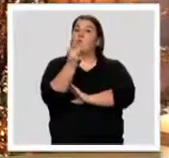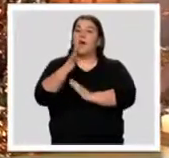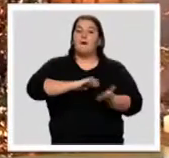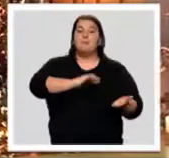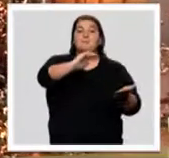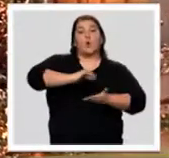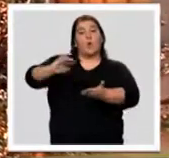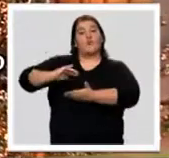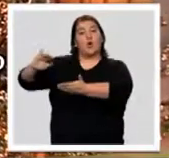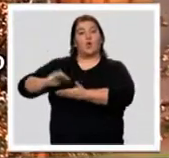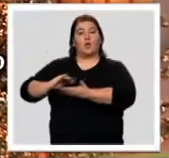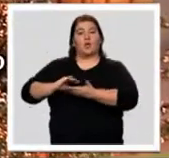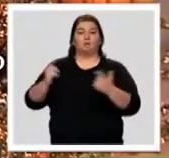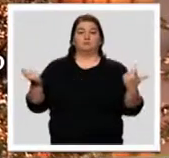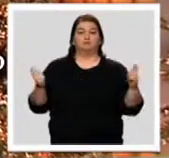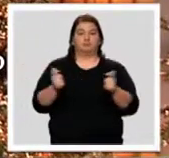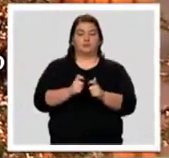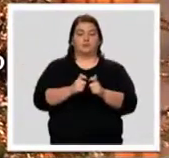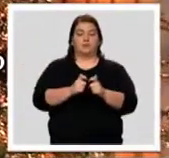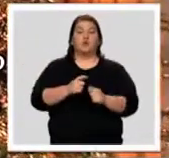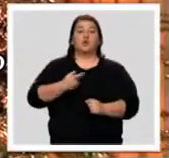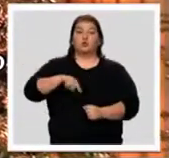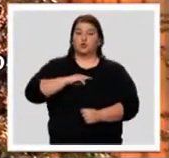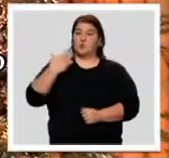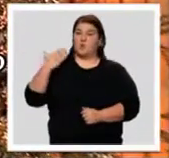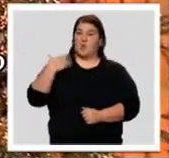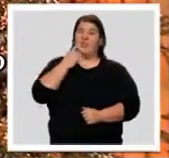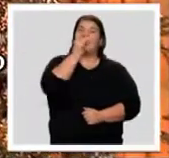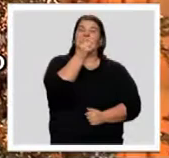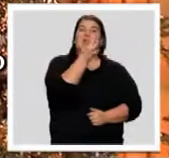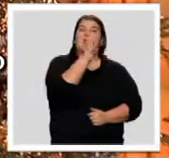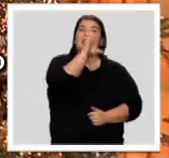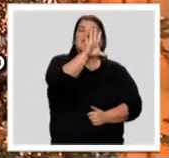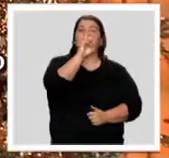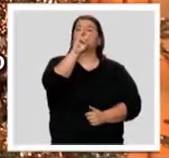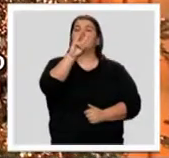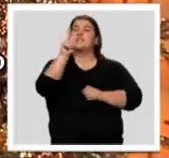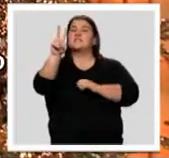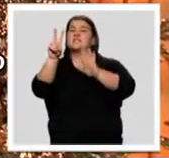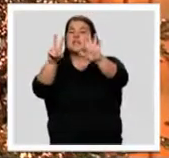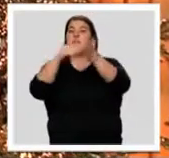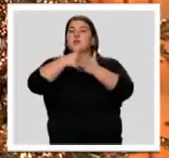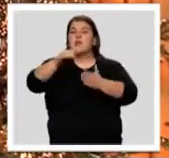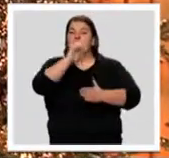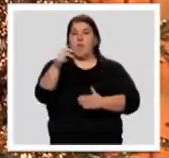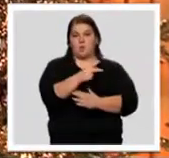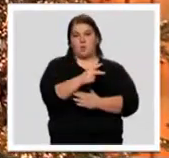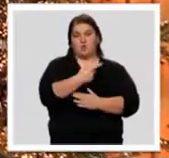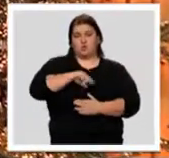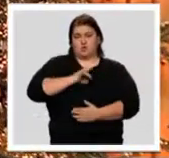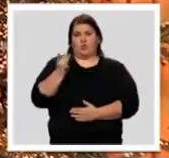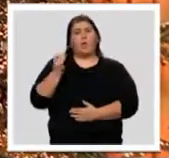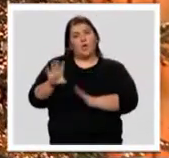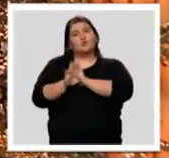proveedores. En debíamos, cuando llegamos al Gobierno extremeño, 537 millones de euros. Y todavía les debemos